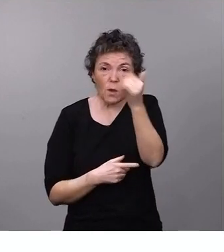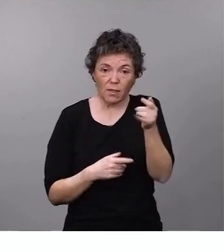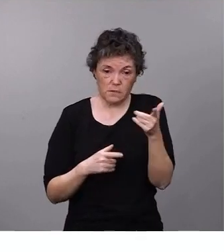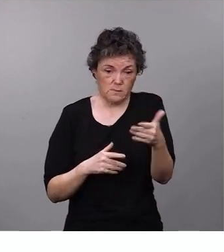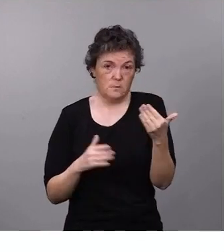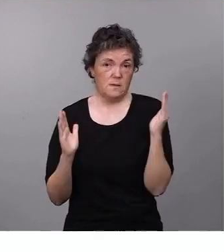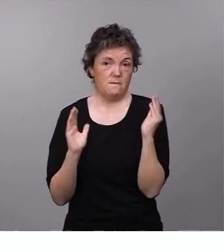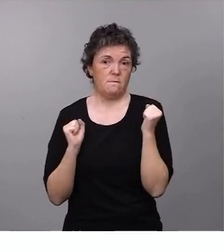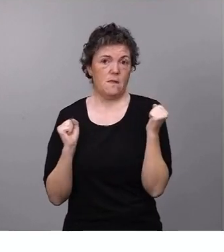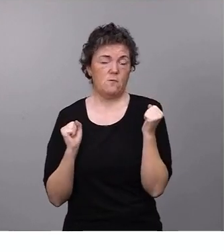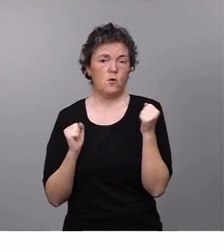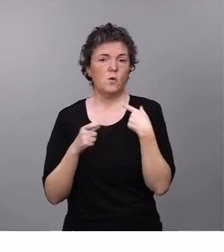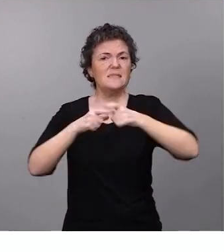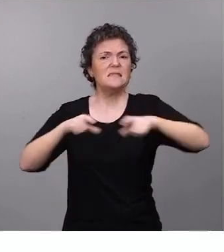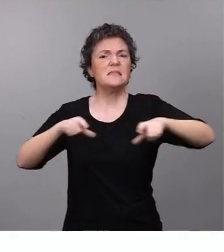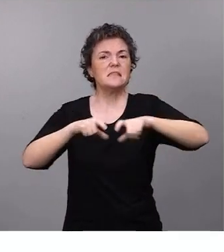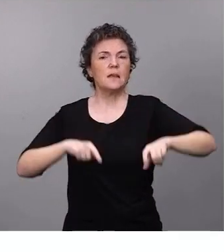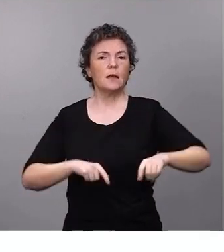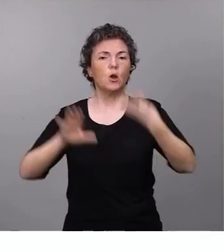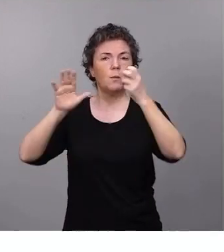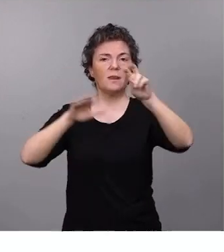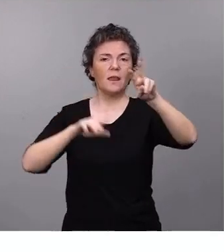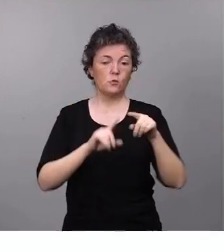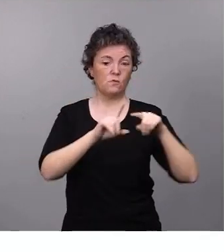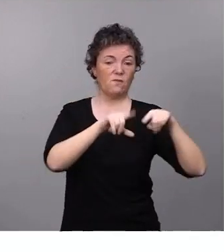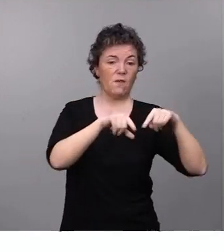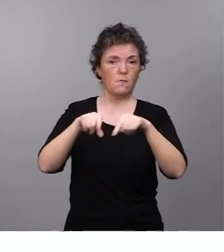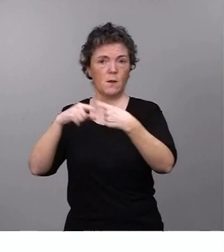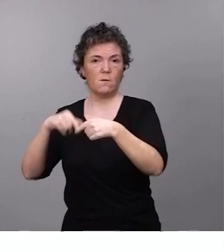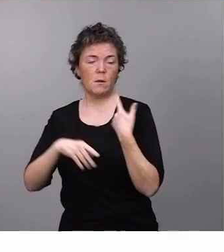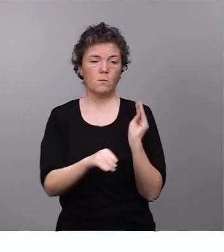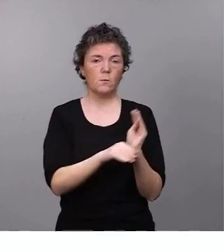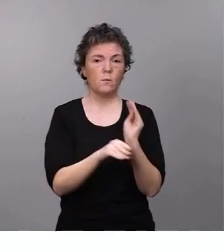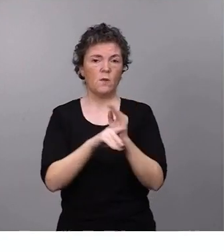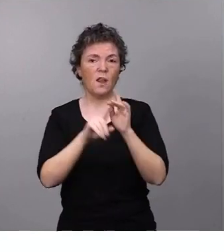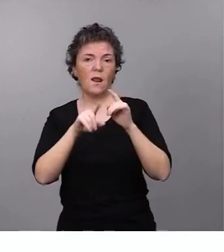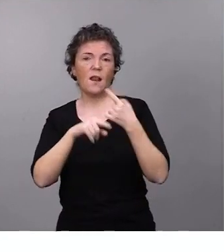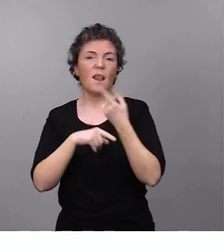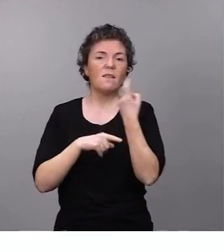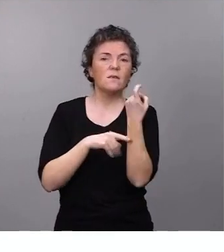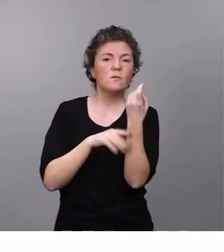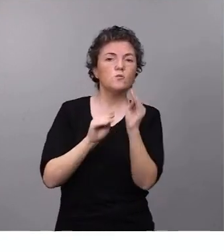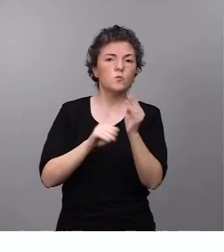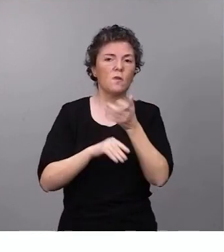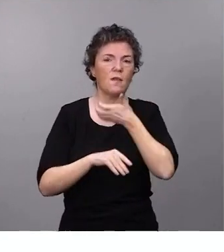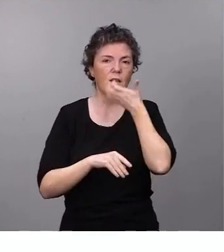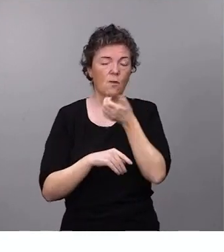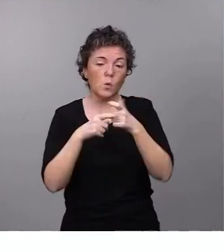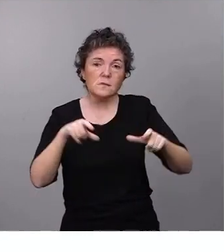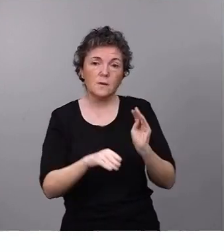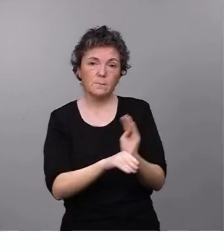un cheque de 90 euros por familia para cubrir sus necesidades de calefacción. Un cheque que esperamos pueda